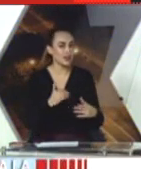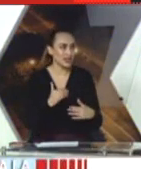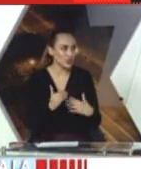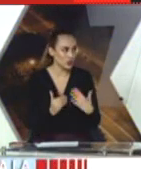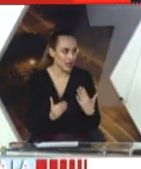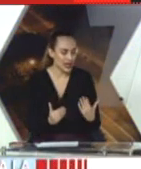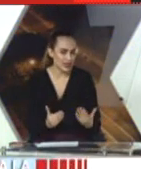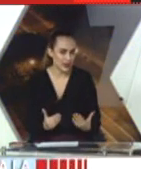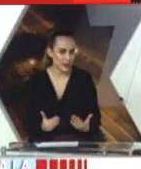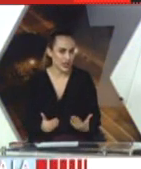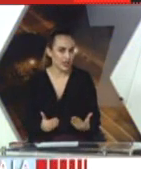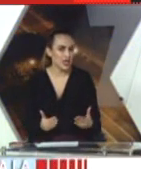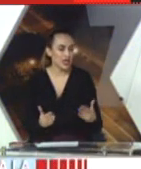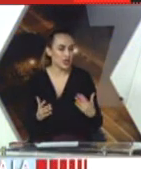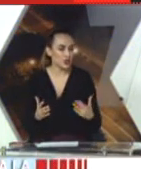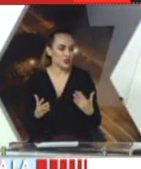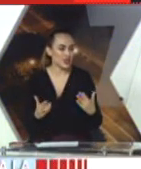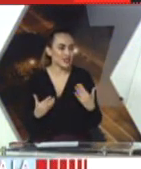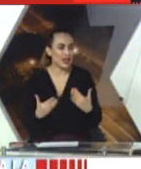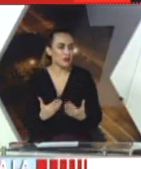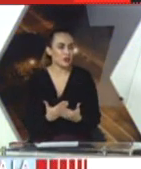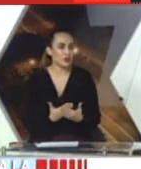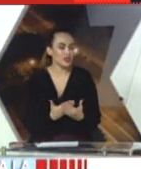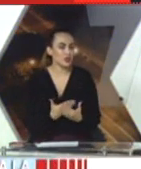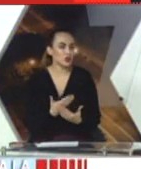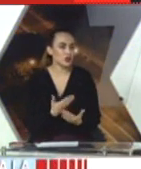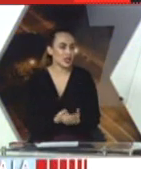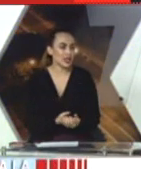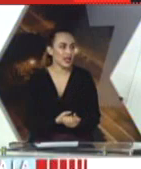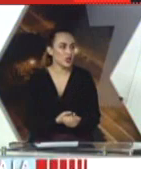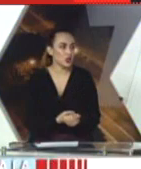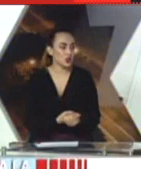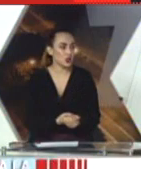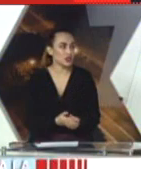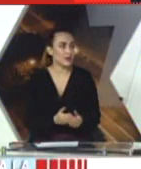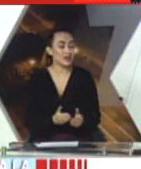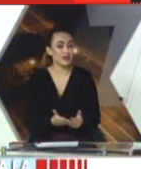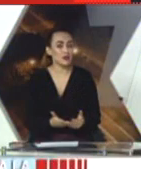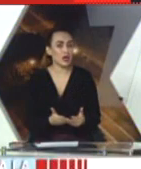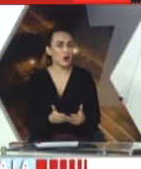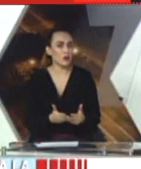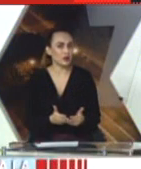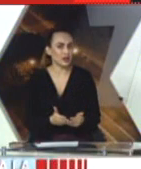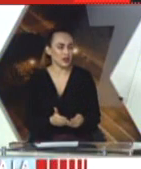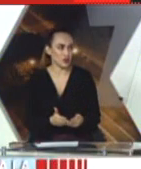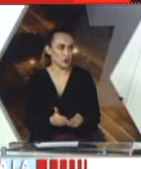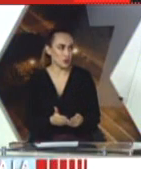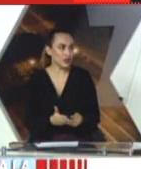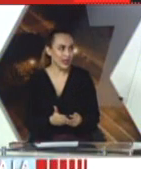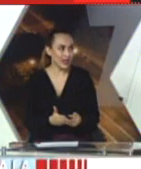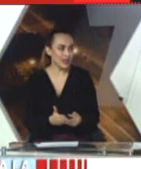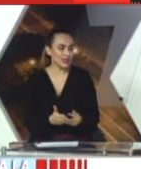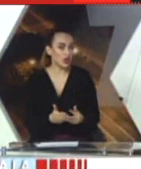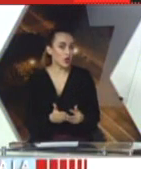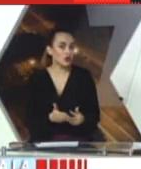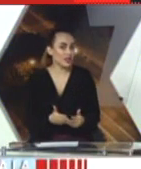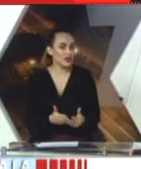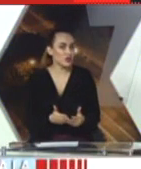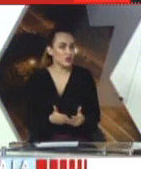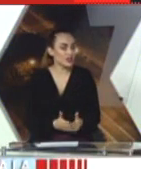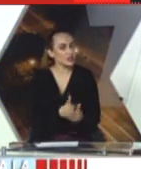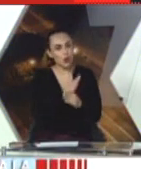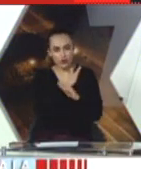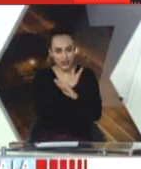algunas actividades sociales también. Entonces, al momento que esto suceda, nosotros también tenemos que comportarnos, porque de lo